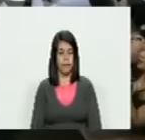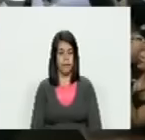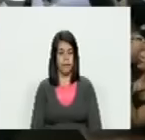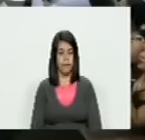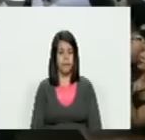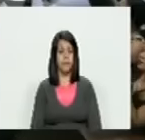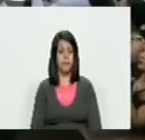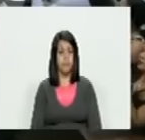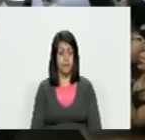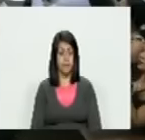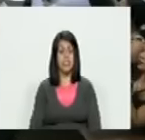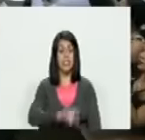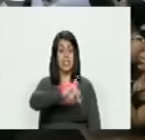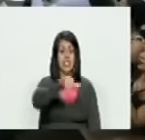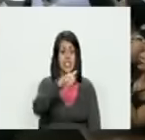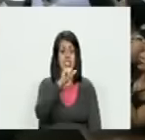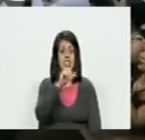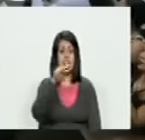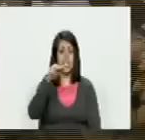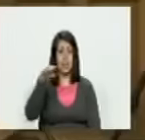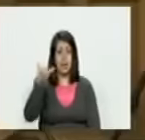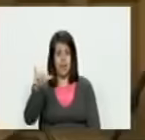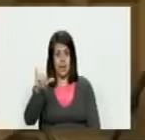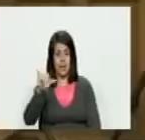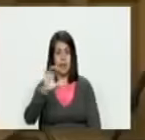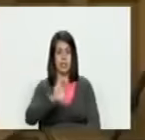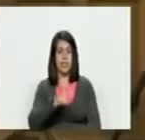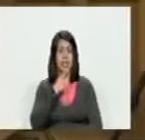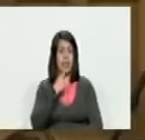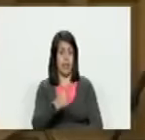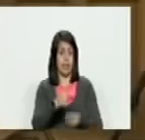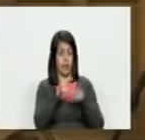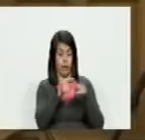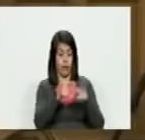y Jimmy Carter le dijo